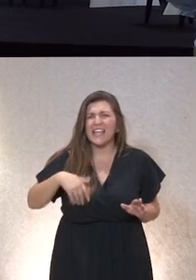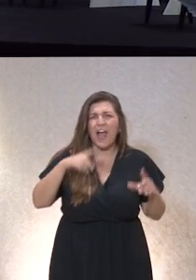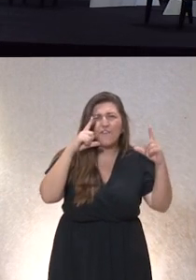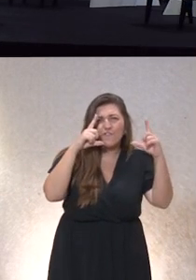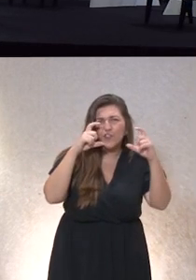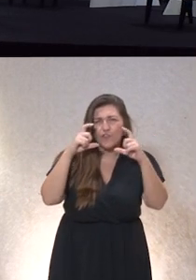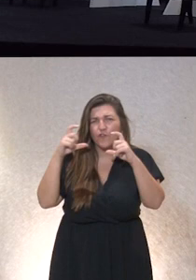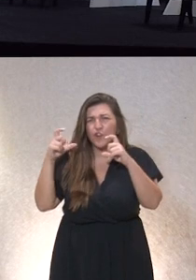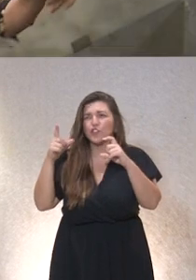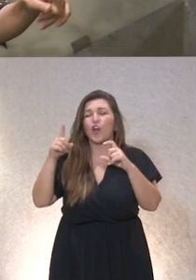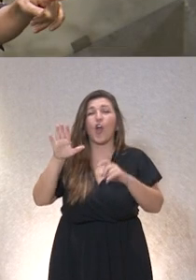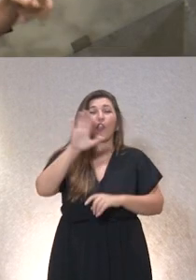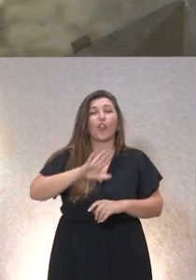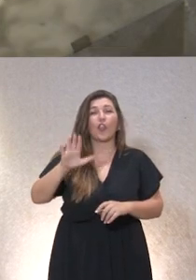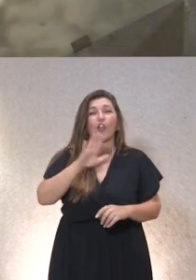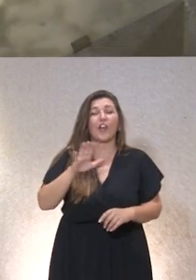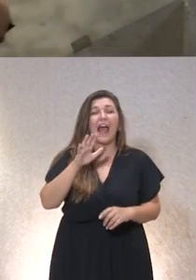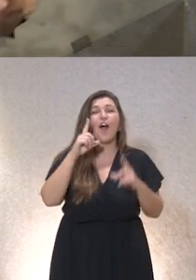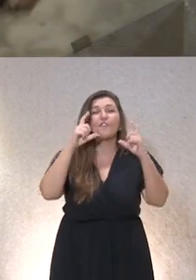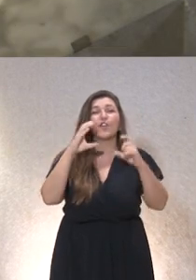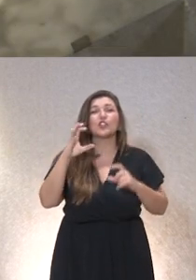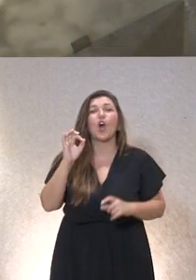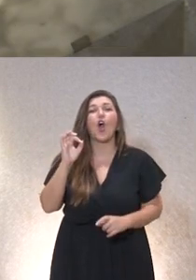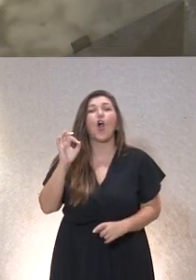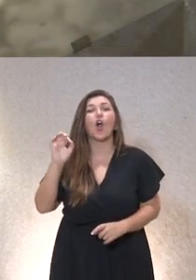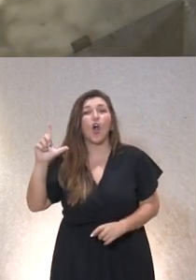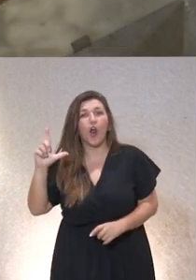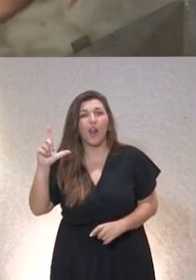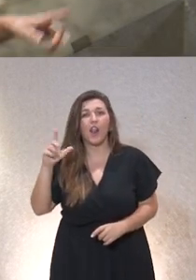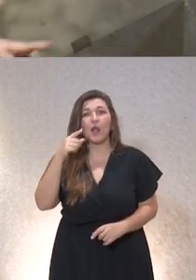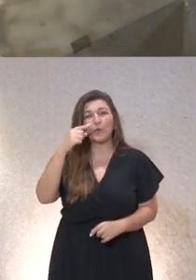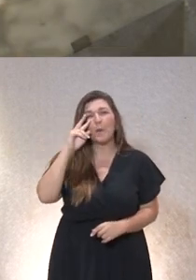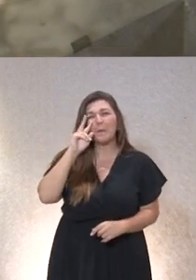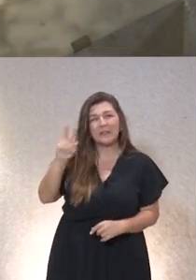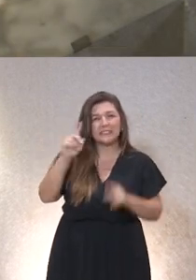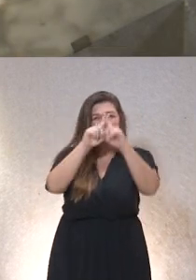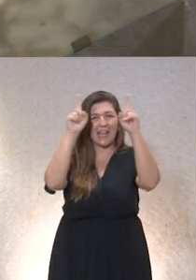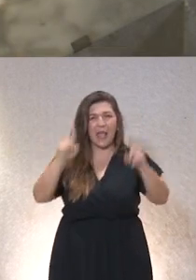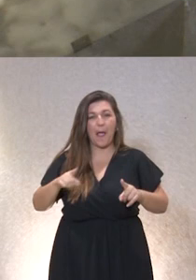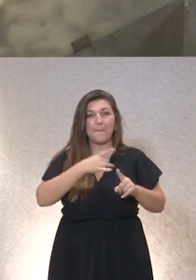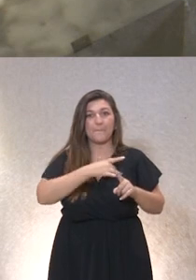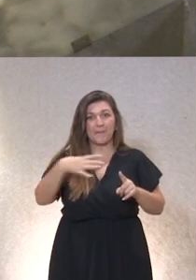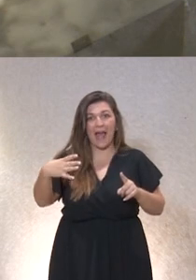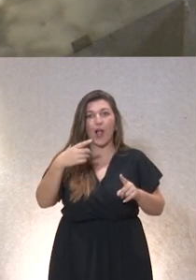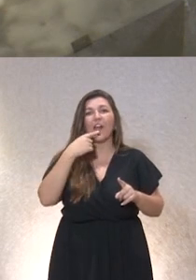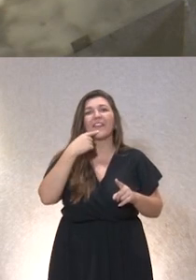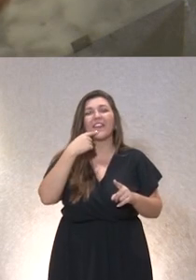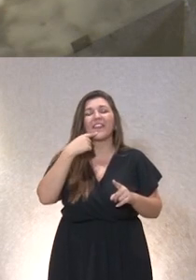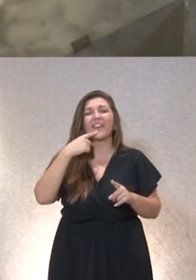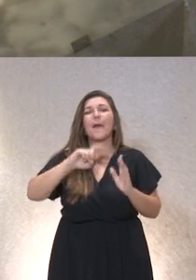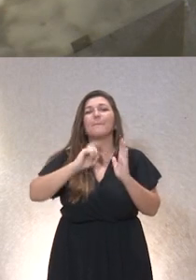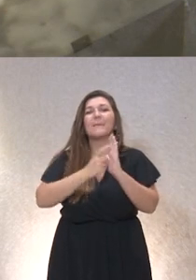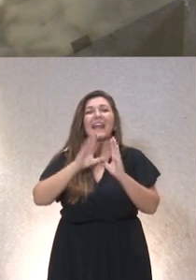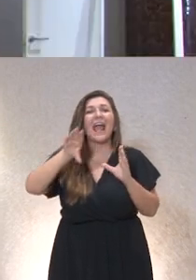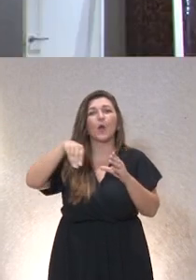el fotocall? ¿Visteis que hay un fotocall que es así, una especie de cuadrado blanco, que trae plena inclusión, y es para